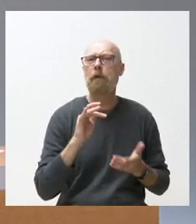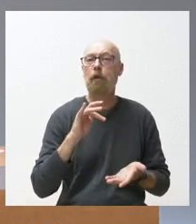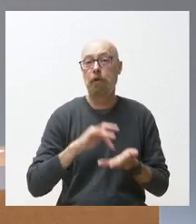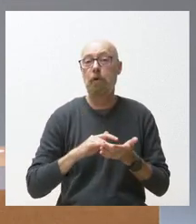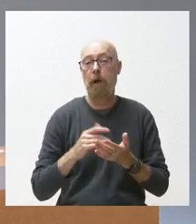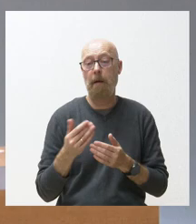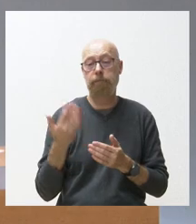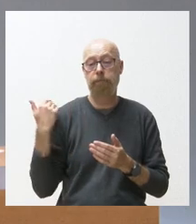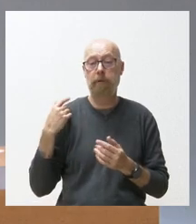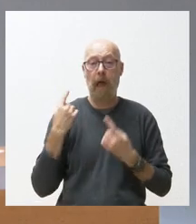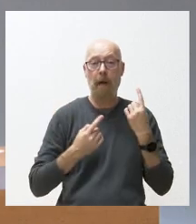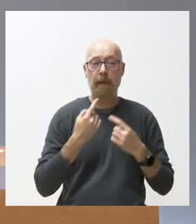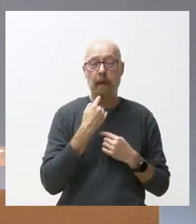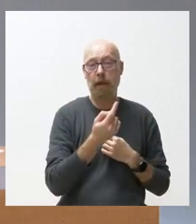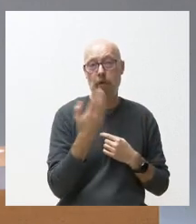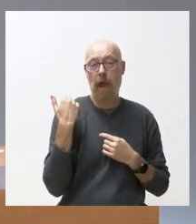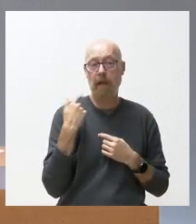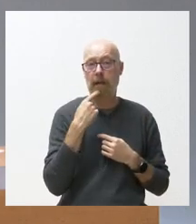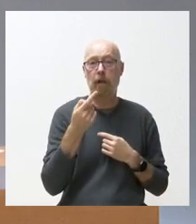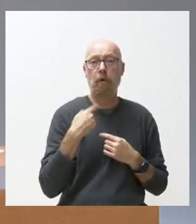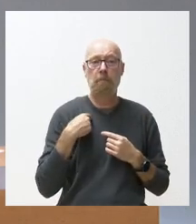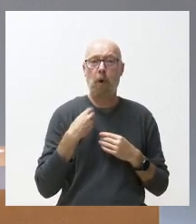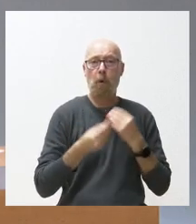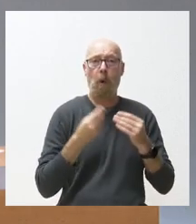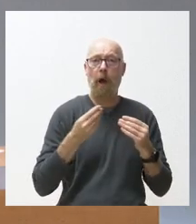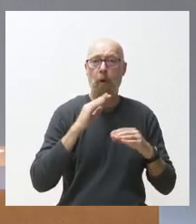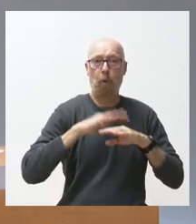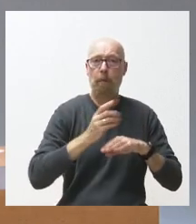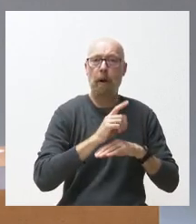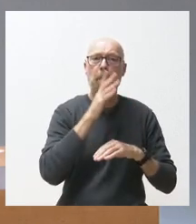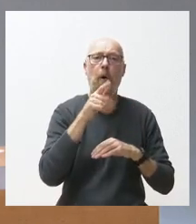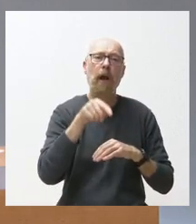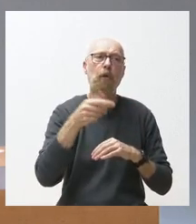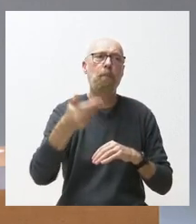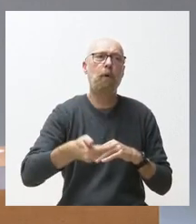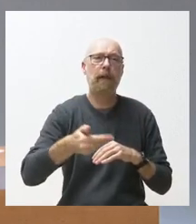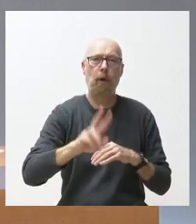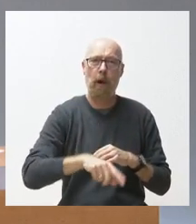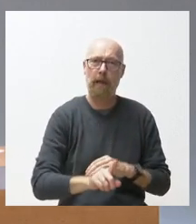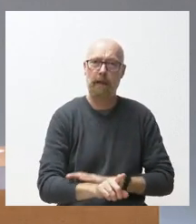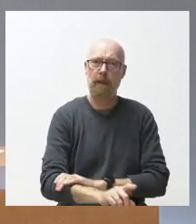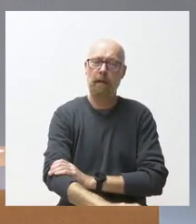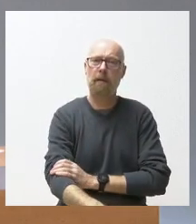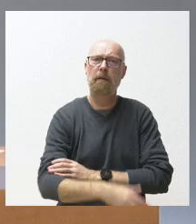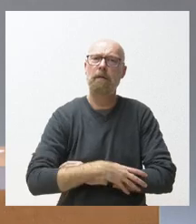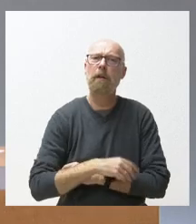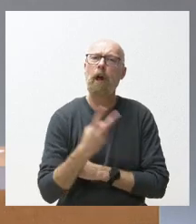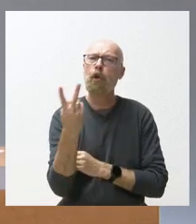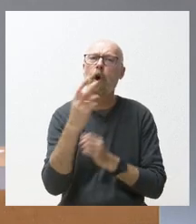abiertamente que no lo iban a hacer porque entienden que no es algo imperativo en este caso que va a ocurrir con estas dos